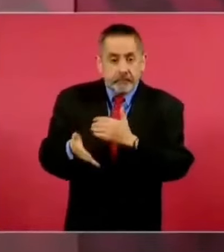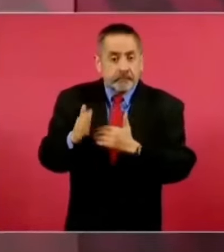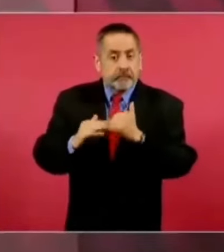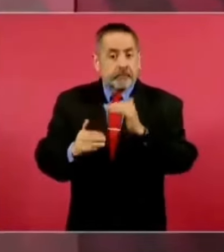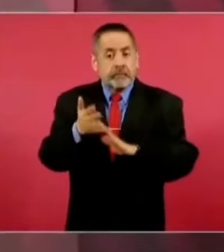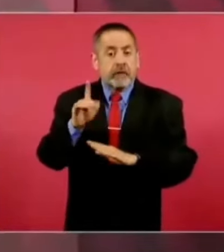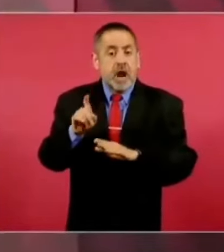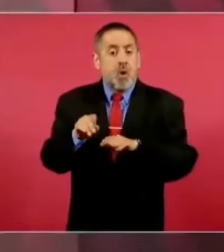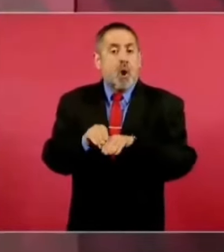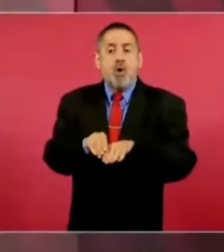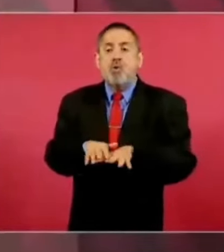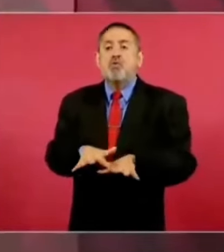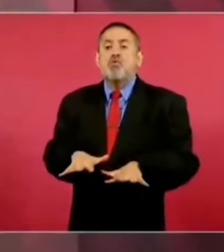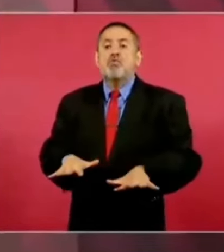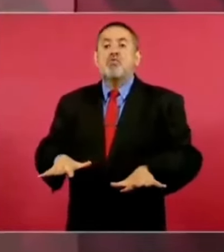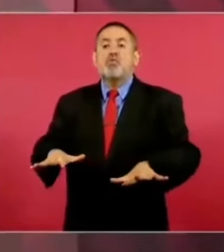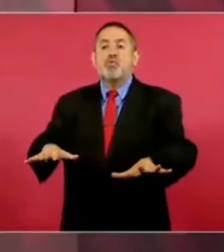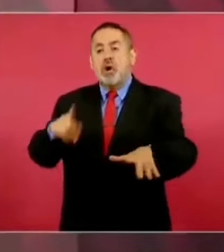de riego.